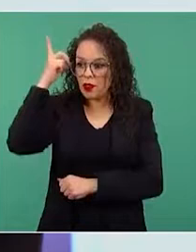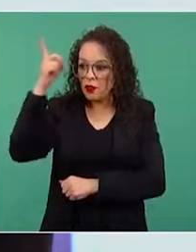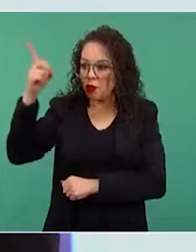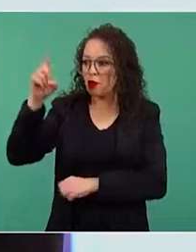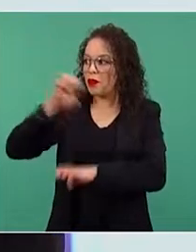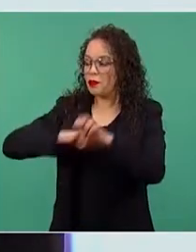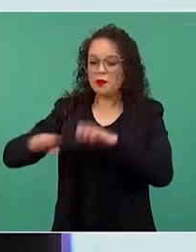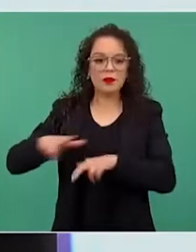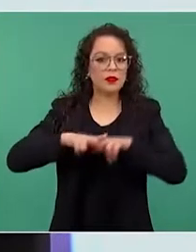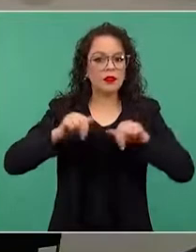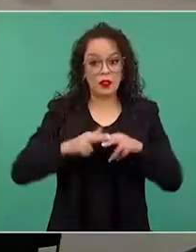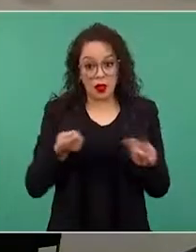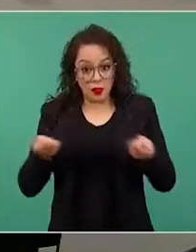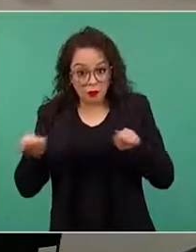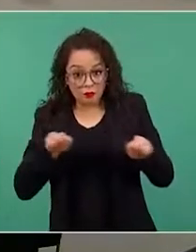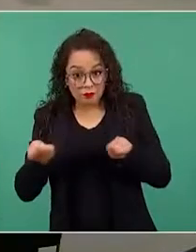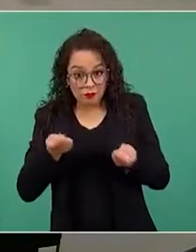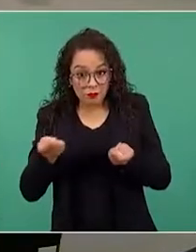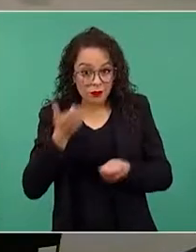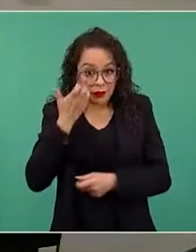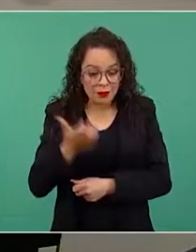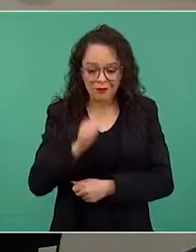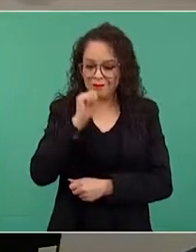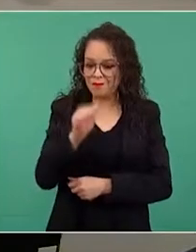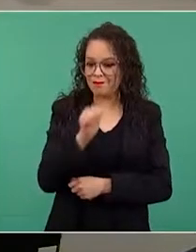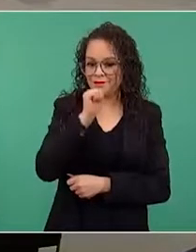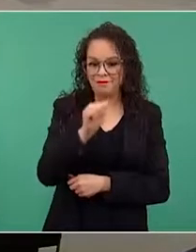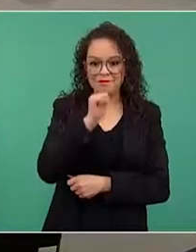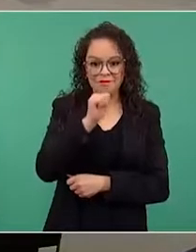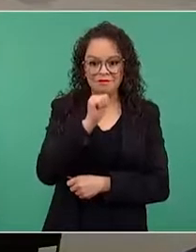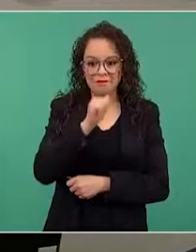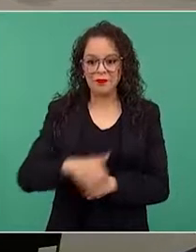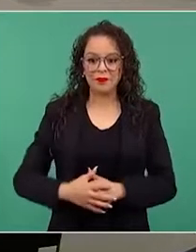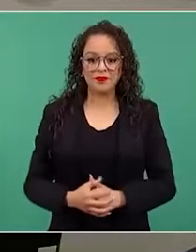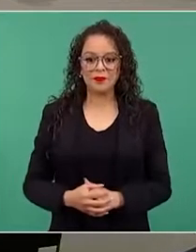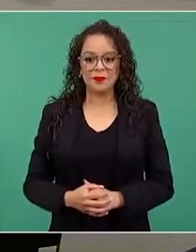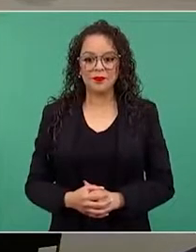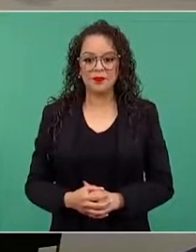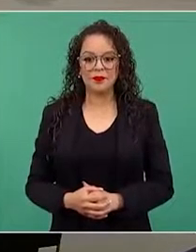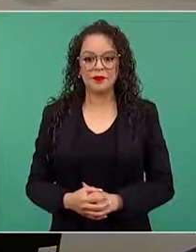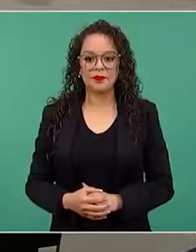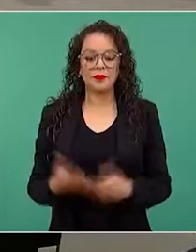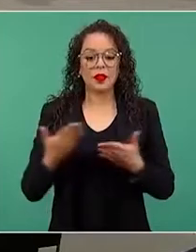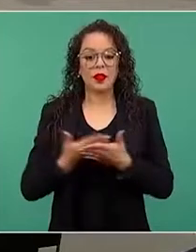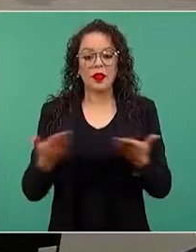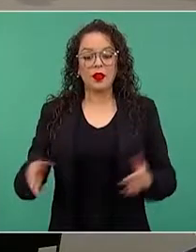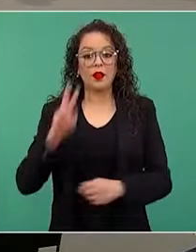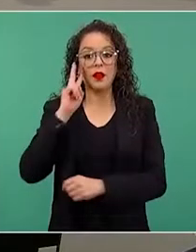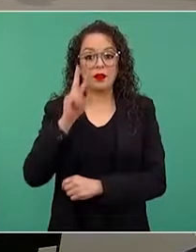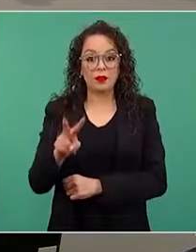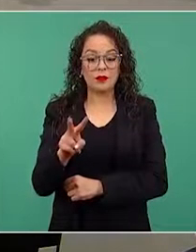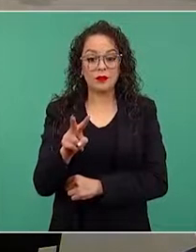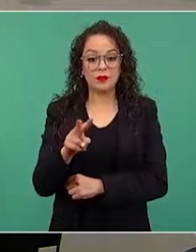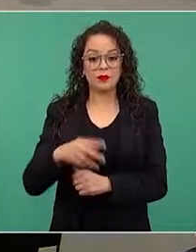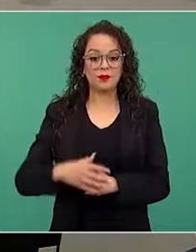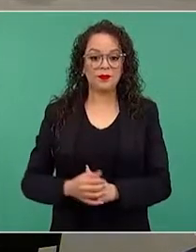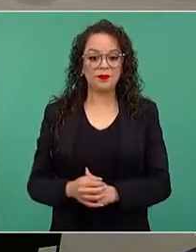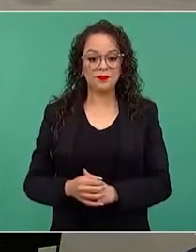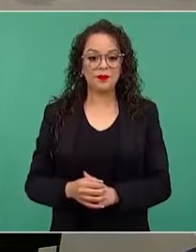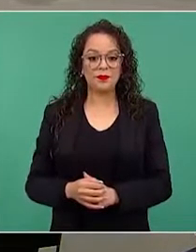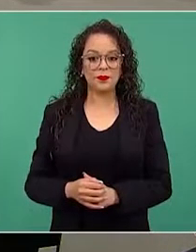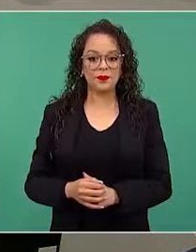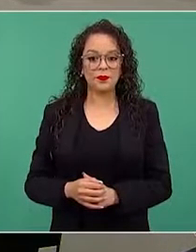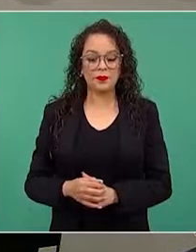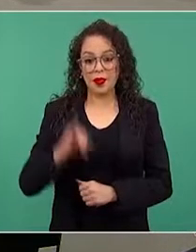las empresas. Bueno, después vemos la versión gráfica de este planteamiento